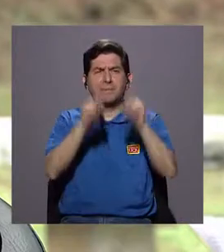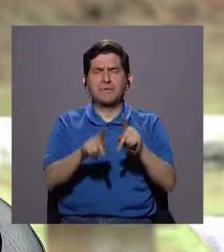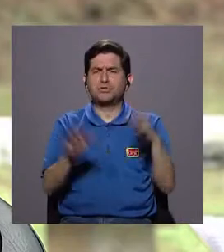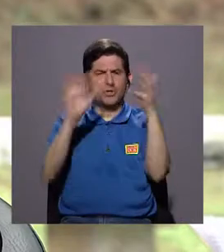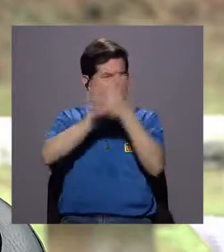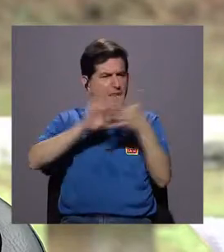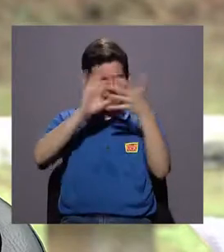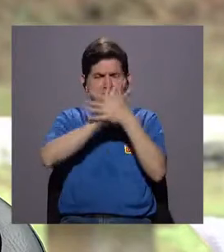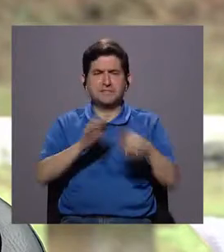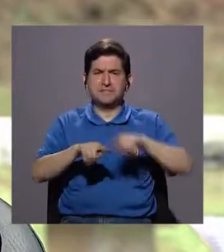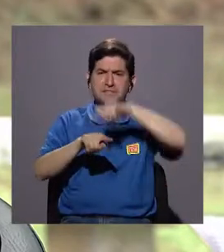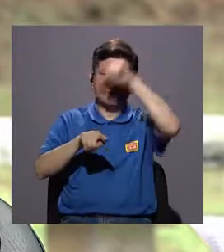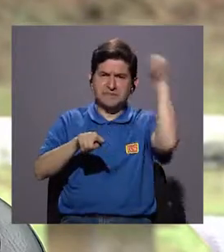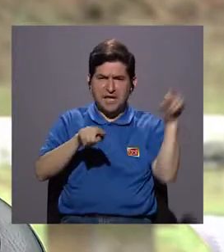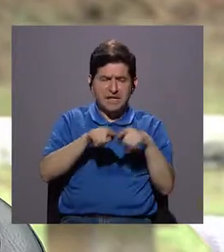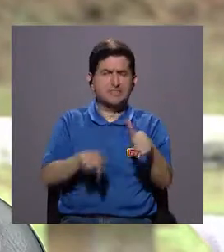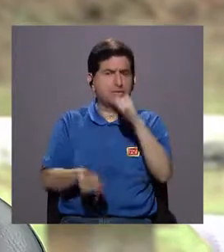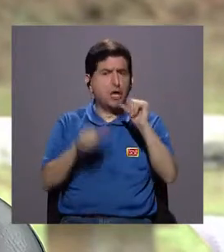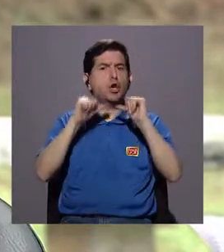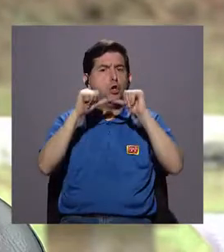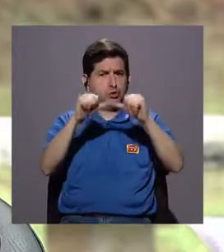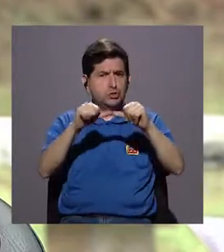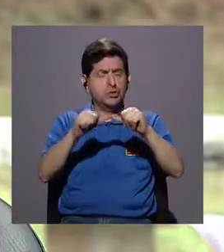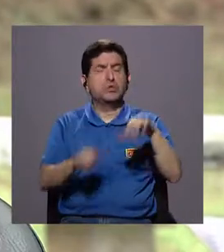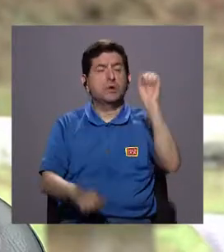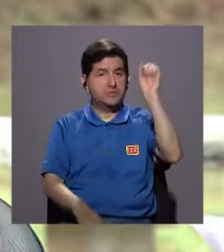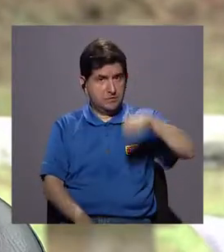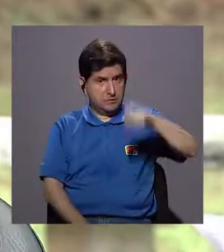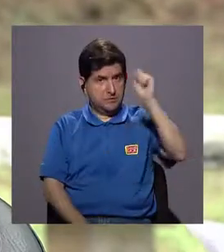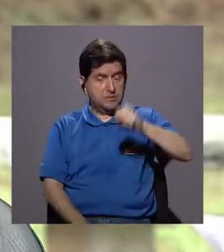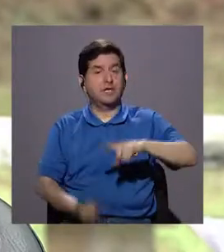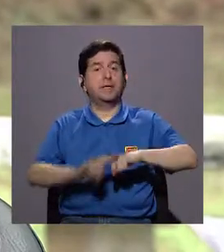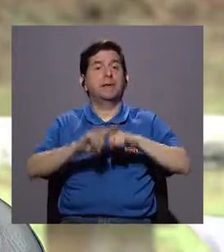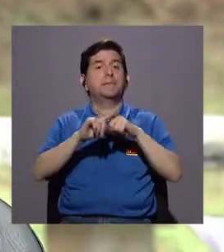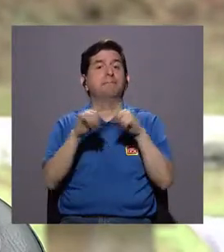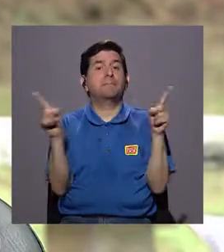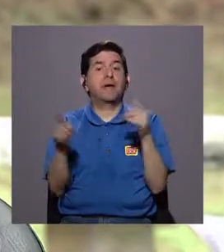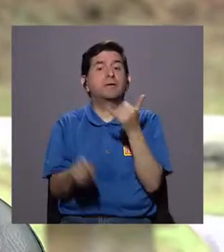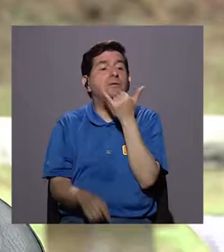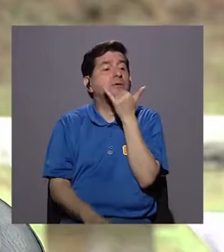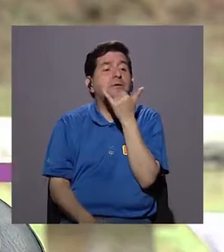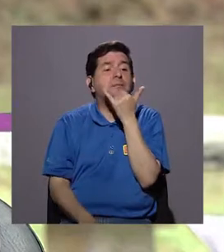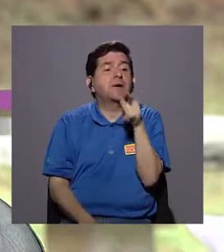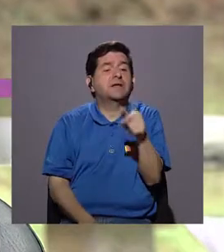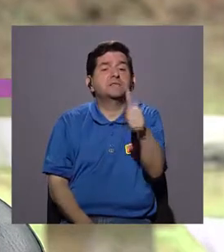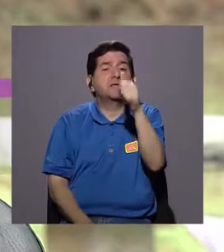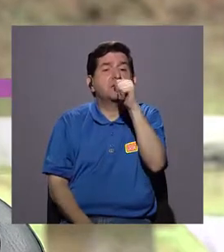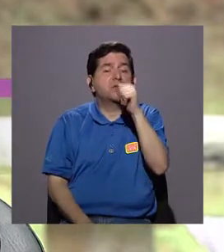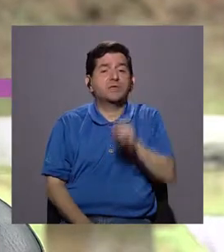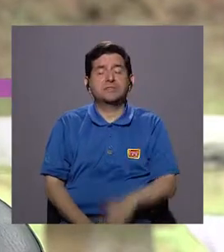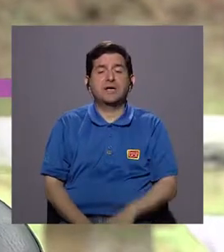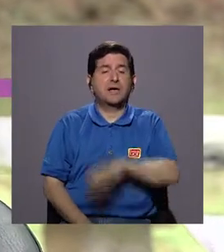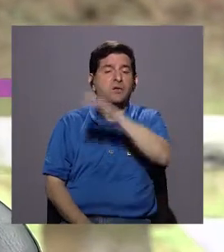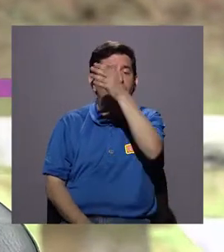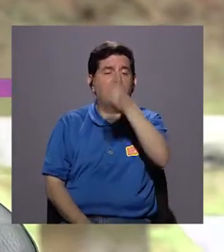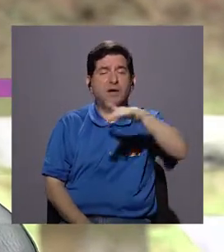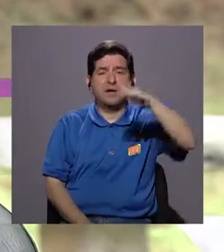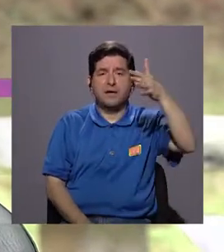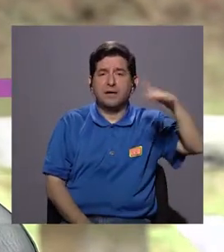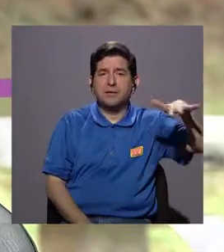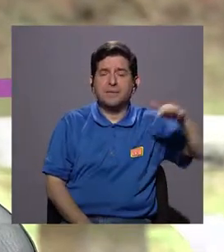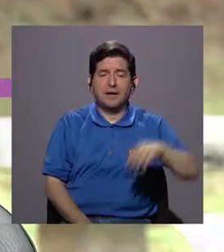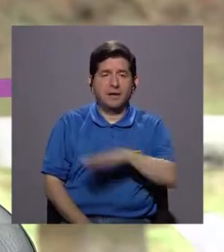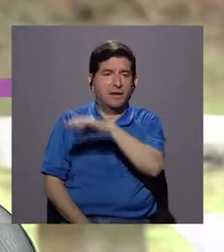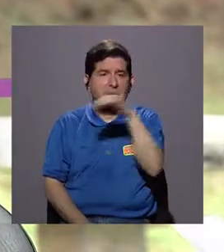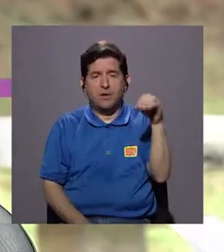personas no entren en confusión, sí, el ciclo del agua continúa, continúa, pero ¿qué pasa con esa agua que cae en el mar? ¿Qué